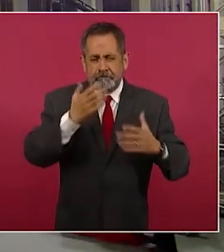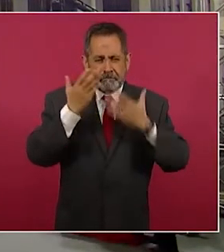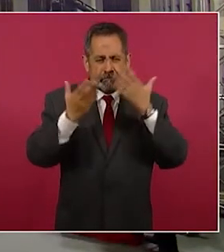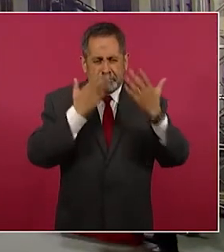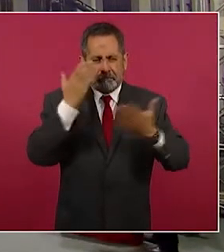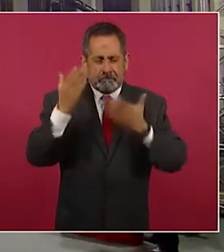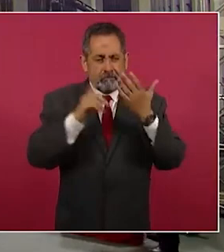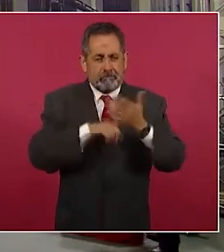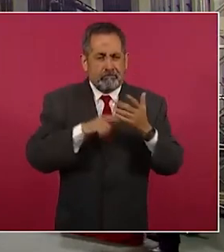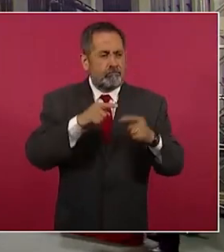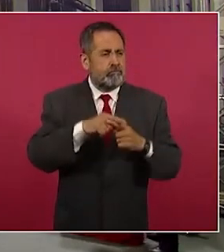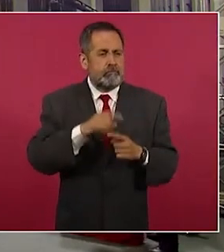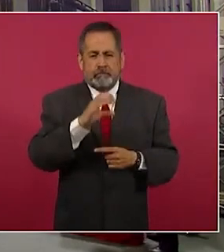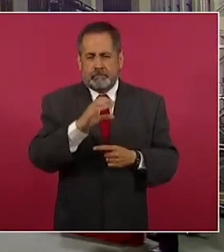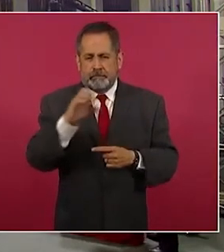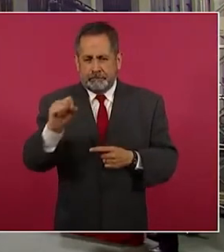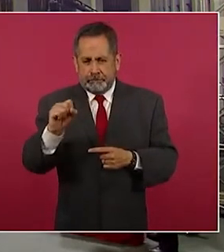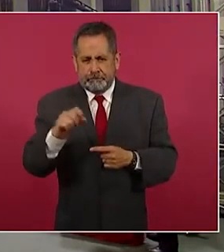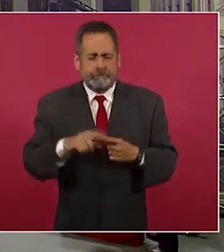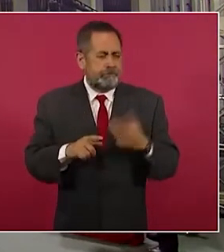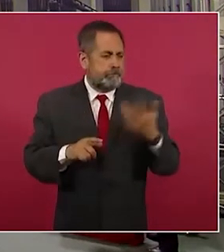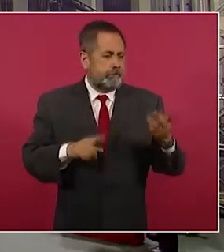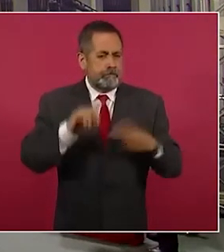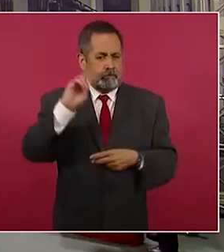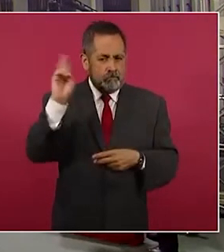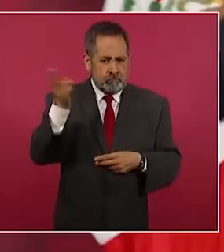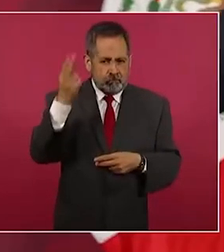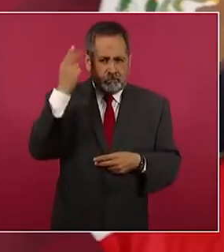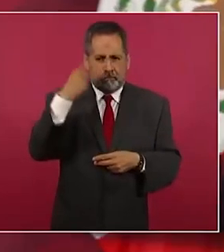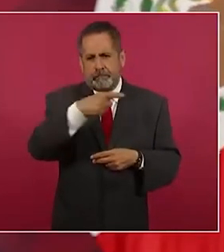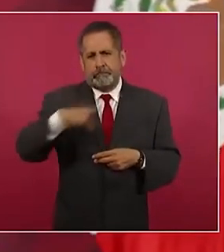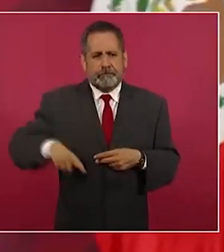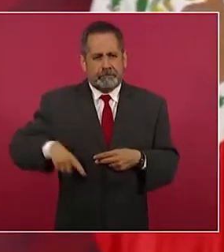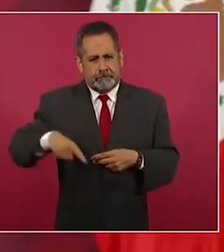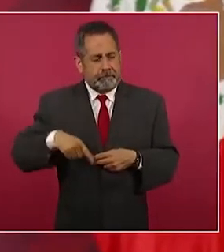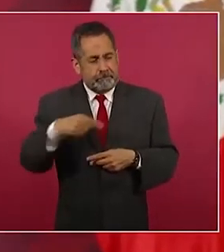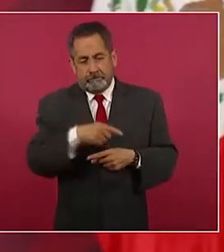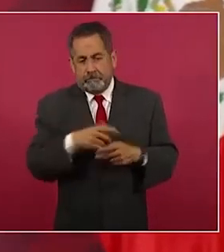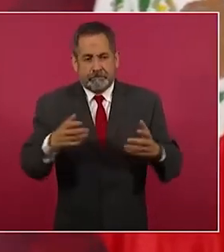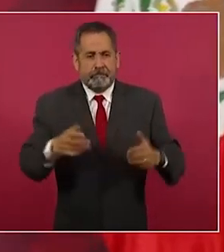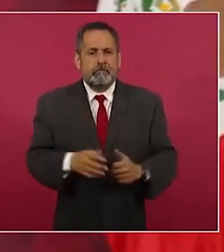en las ciencias sociales, en las universidades públicas,